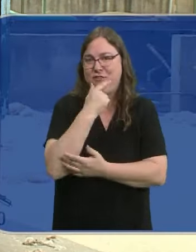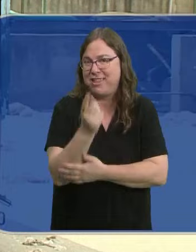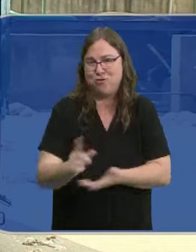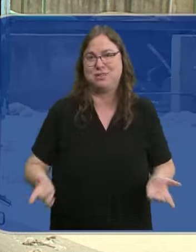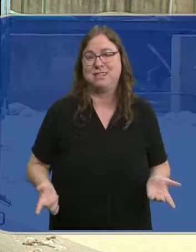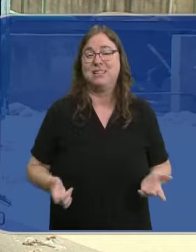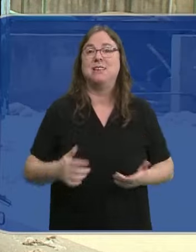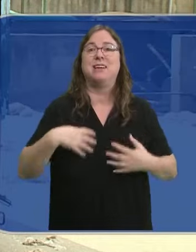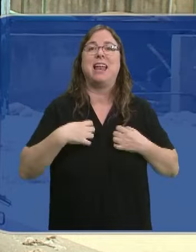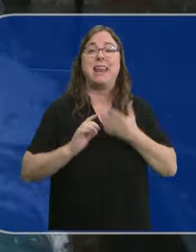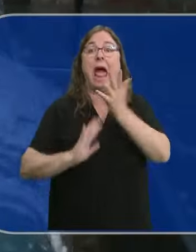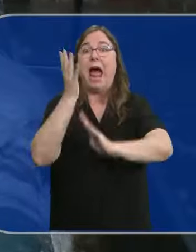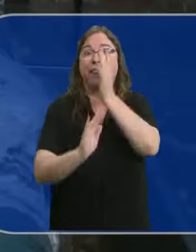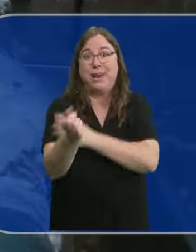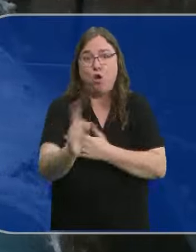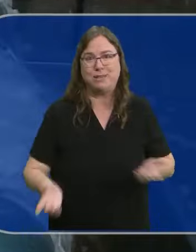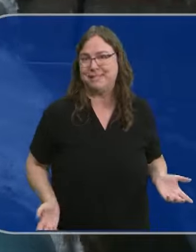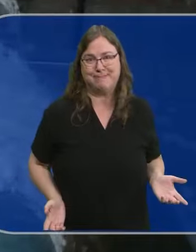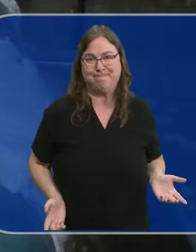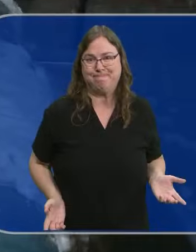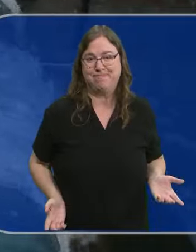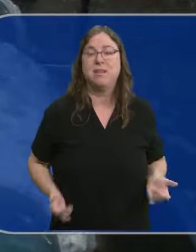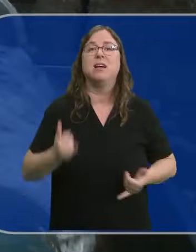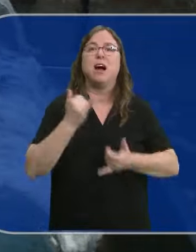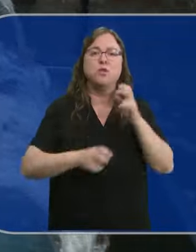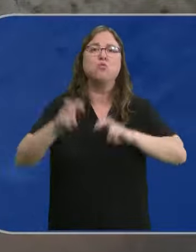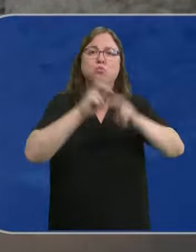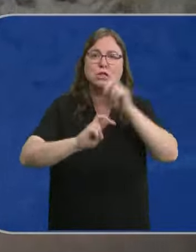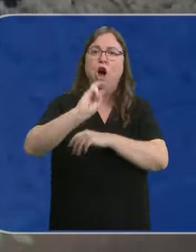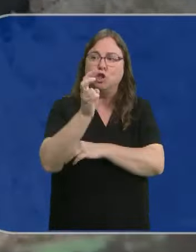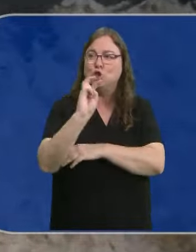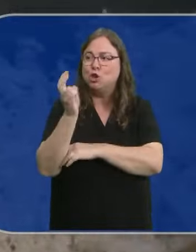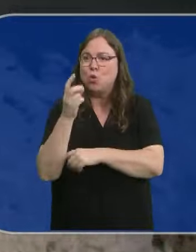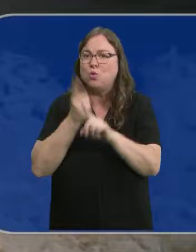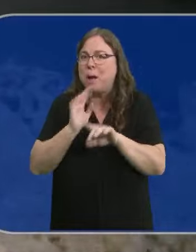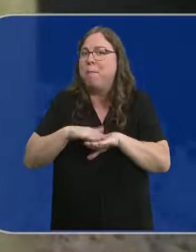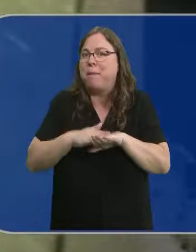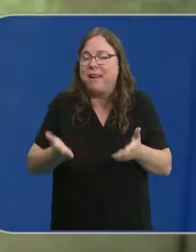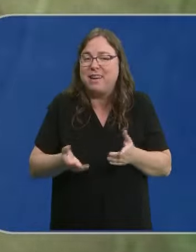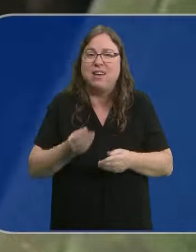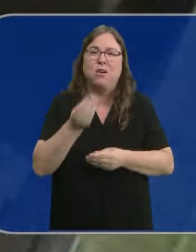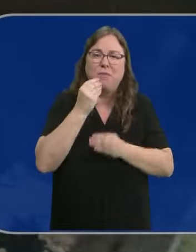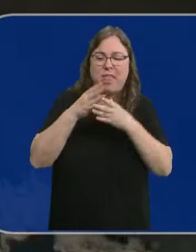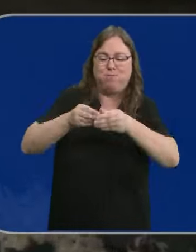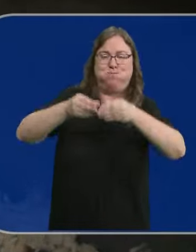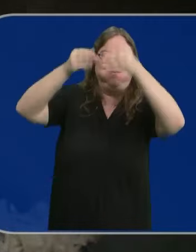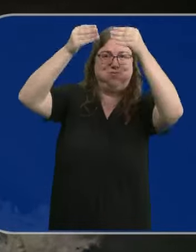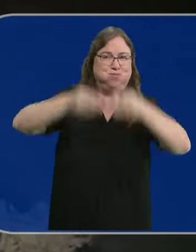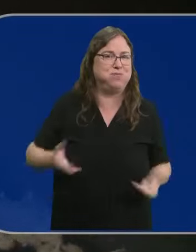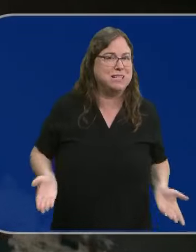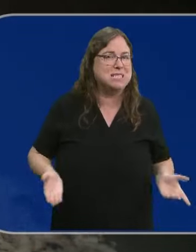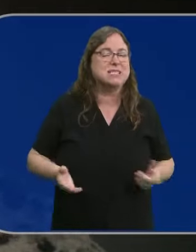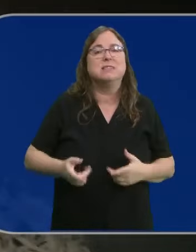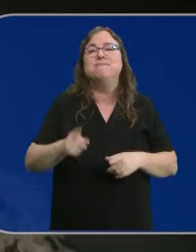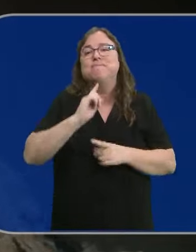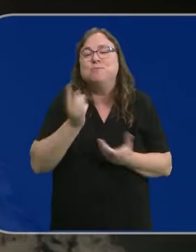destruirla. La lana sinifuga no arde. Mientras se buscan otros posibles usos a esta materia prima para abonos o aislantes, pero de momento